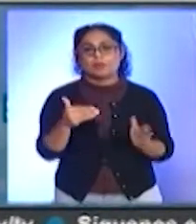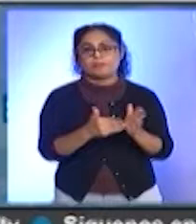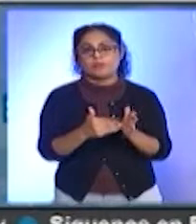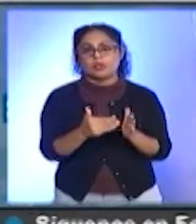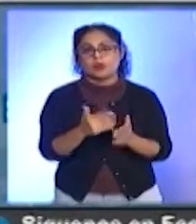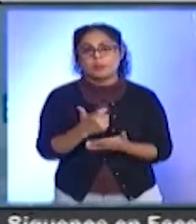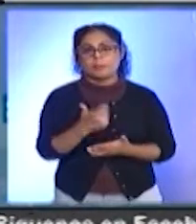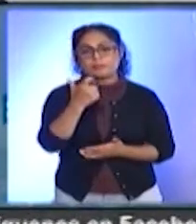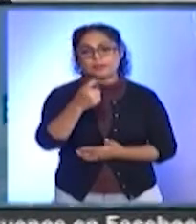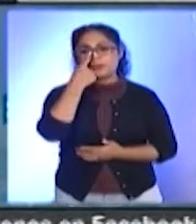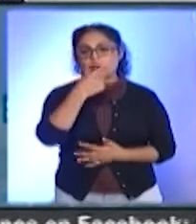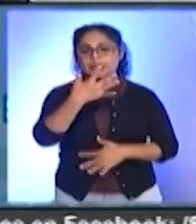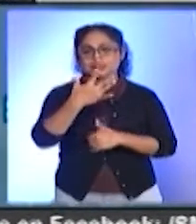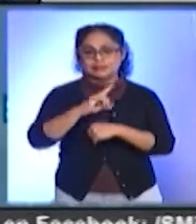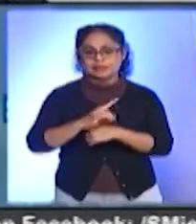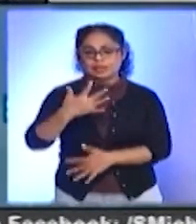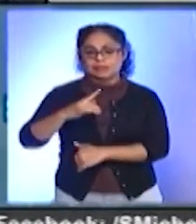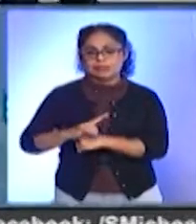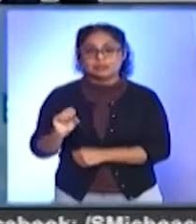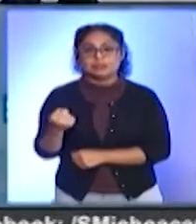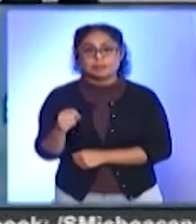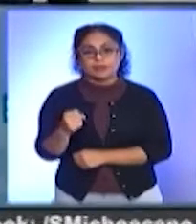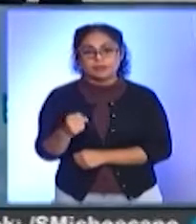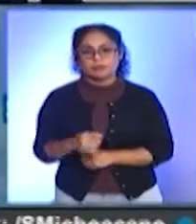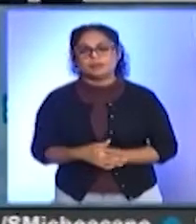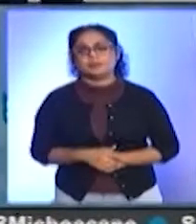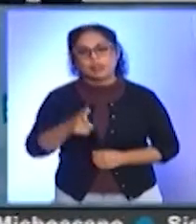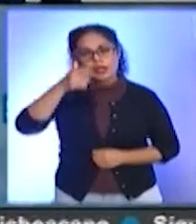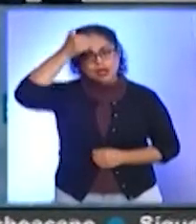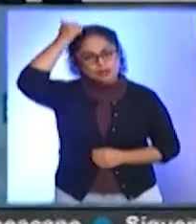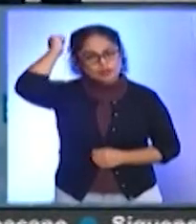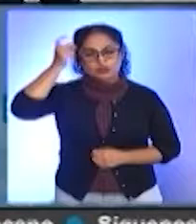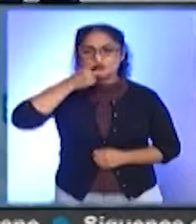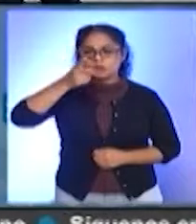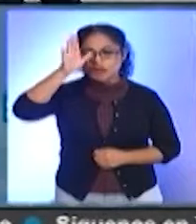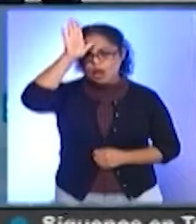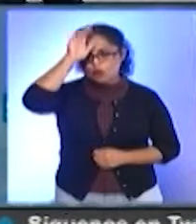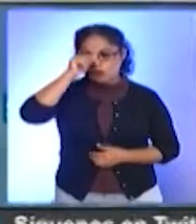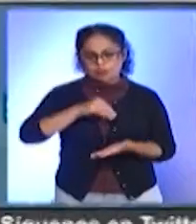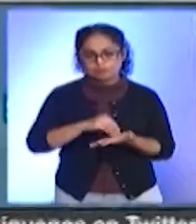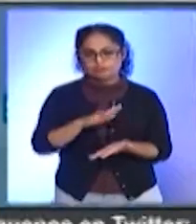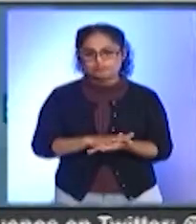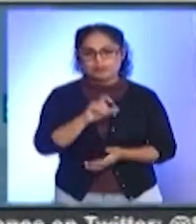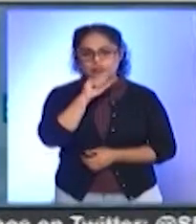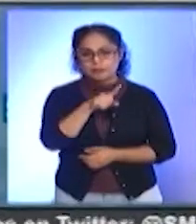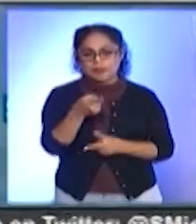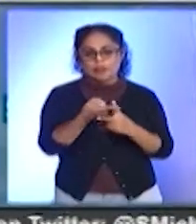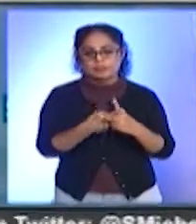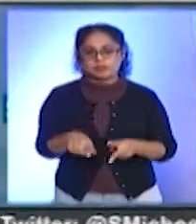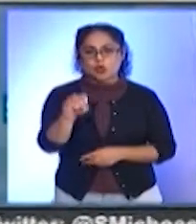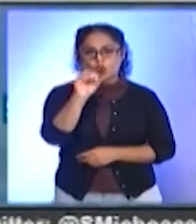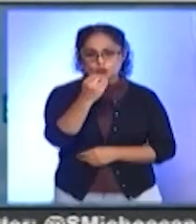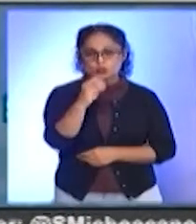pesos para el pago de las quincenas de septiembre. Ramírez Bedoya señaló que el acuerdo establece además que a partir de octubre y hasta